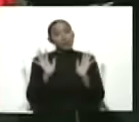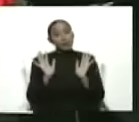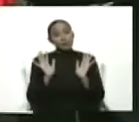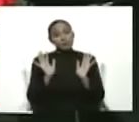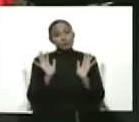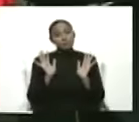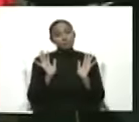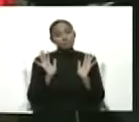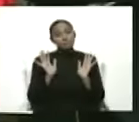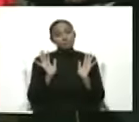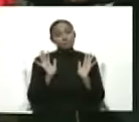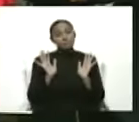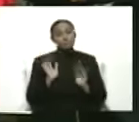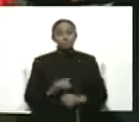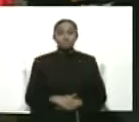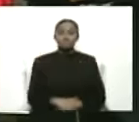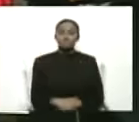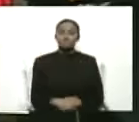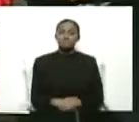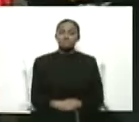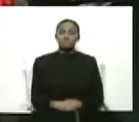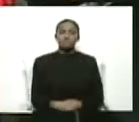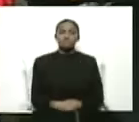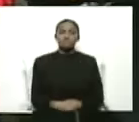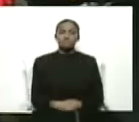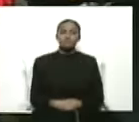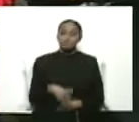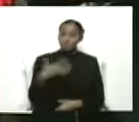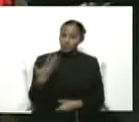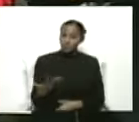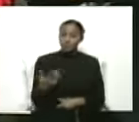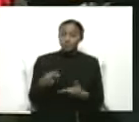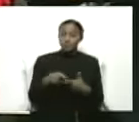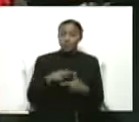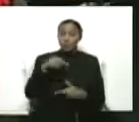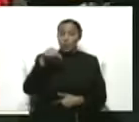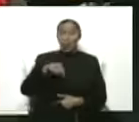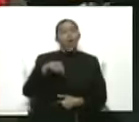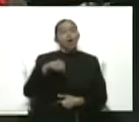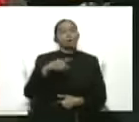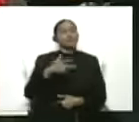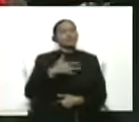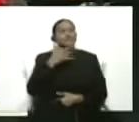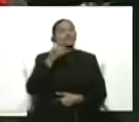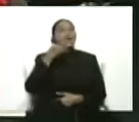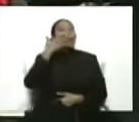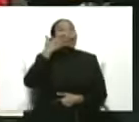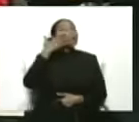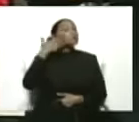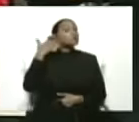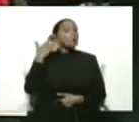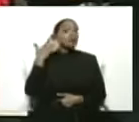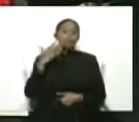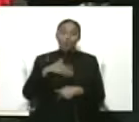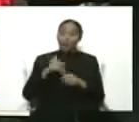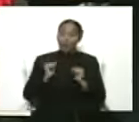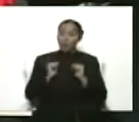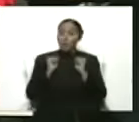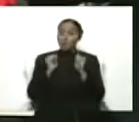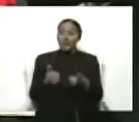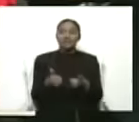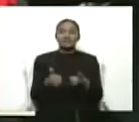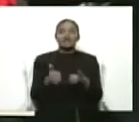televisión. Y hoy nosotros nos sentimos orgullosos porque comienza la fiesta